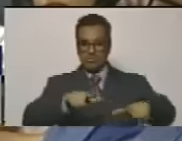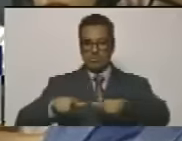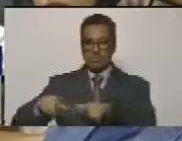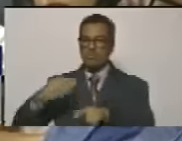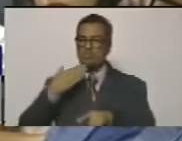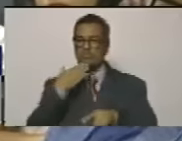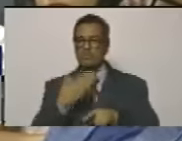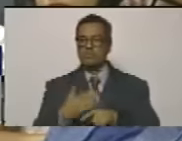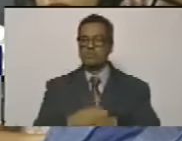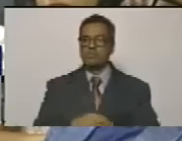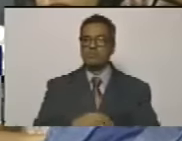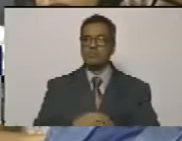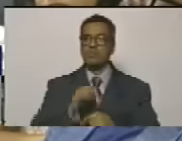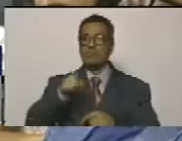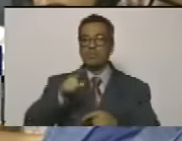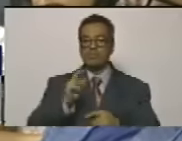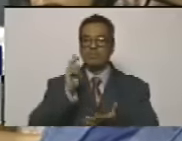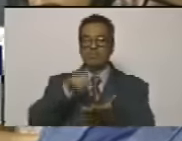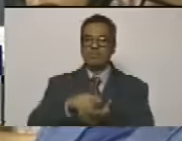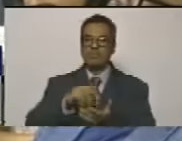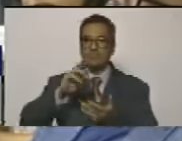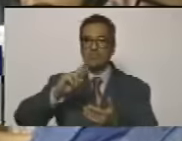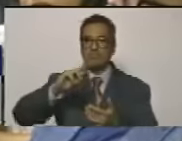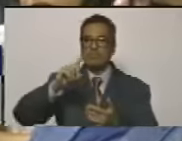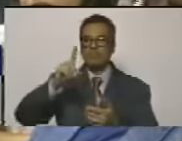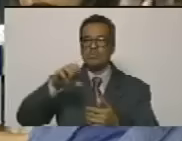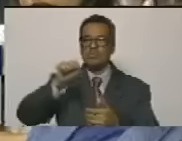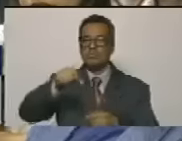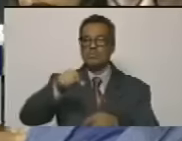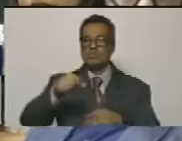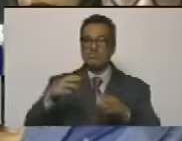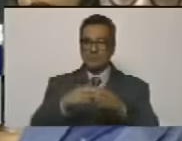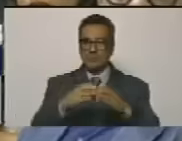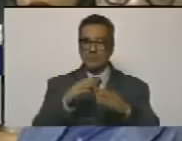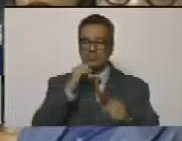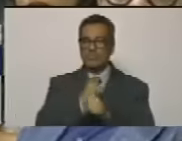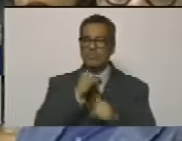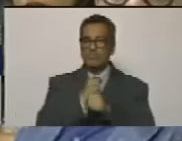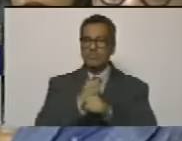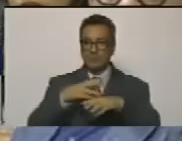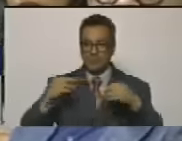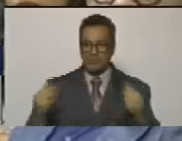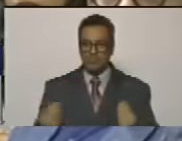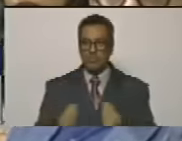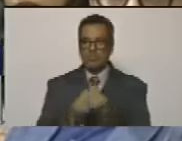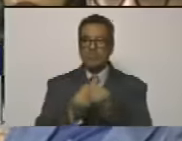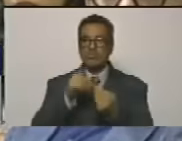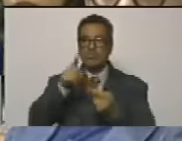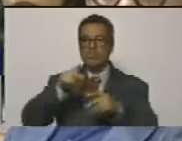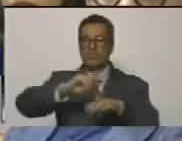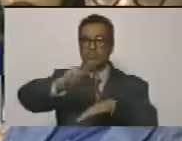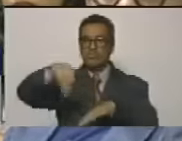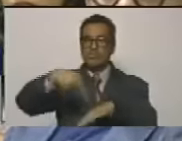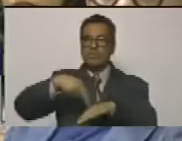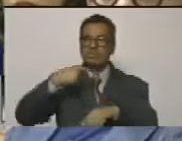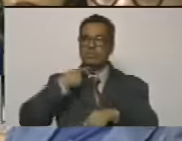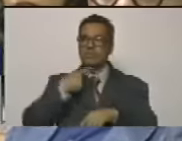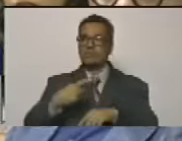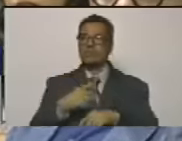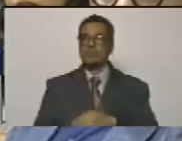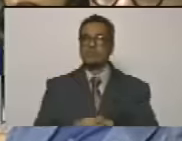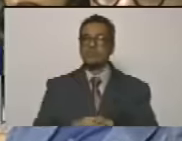solicitó para que fuese procurador y a ese equipo de trabajo que lo acompañábamos a nivel nacional nos dijo